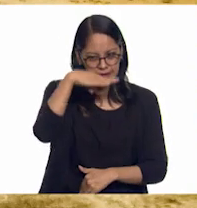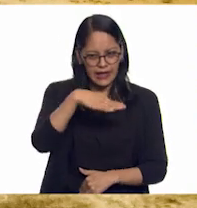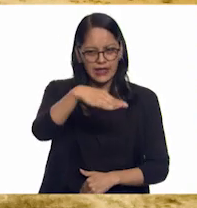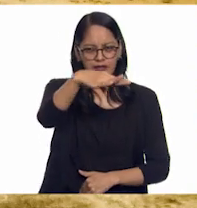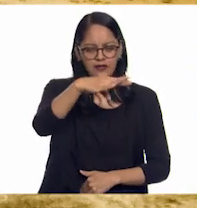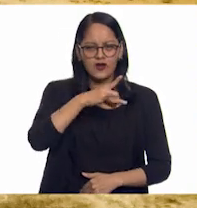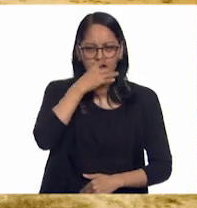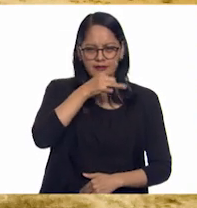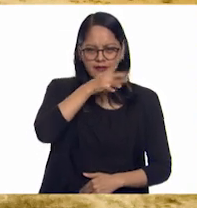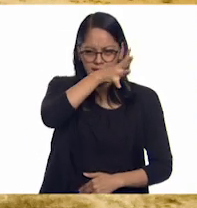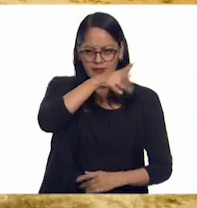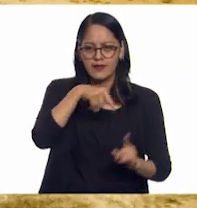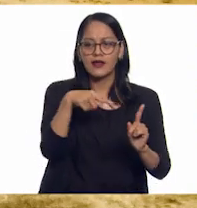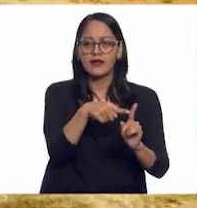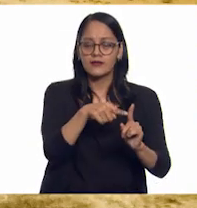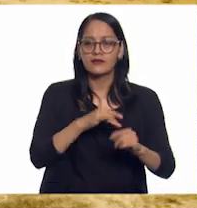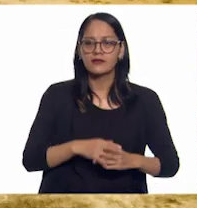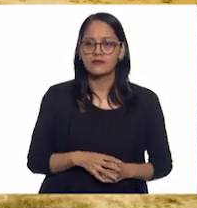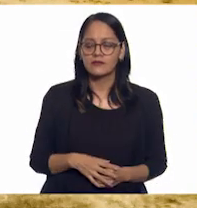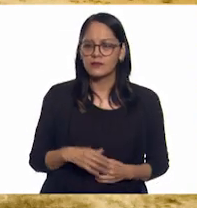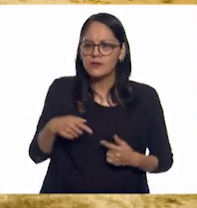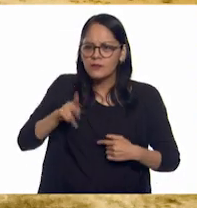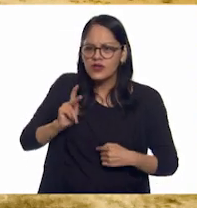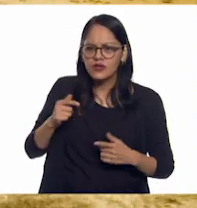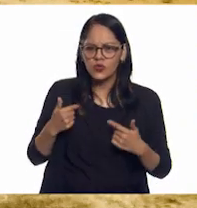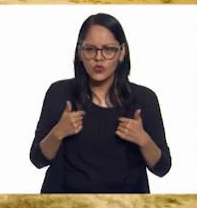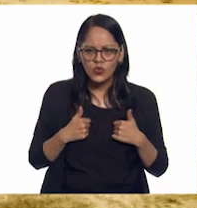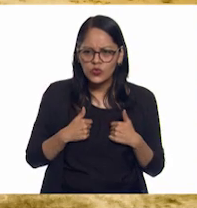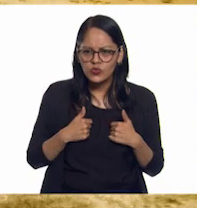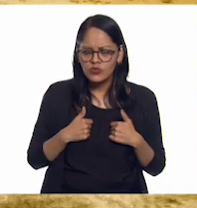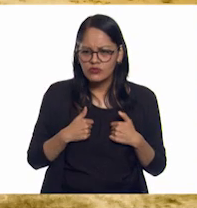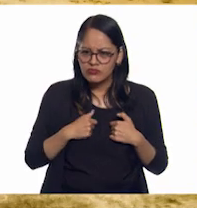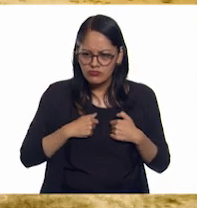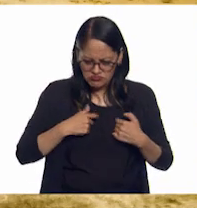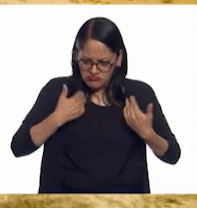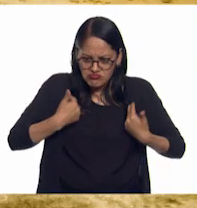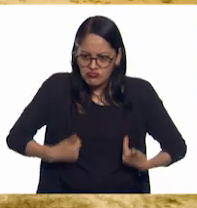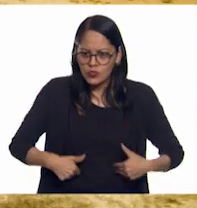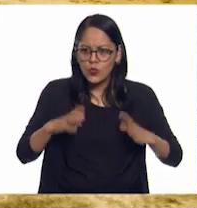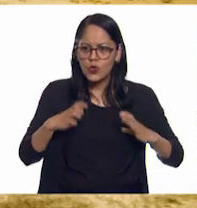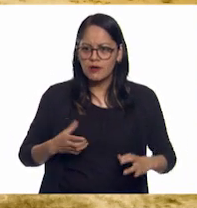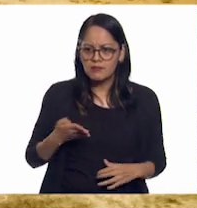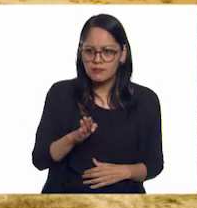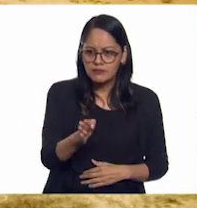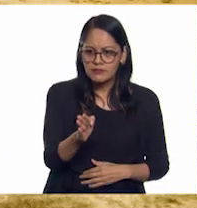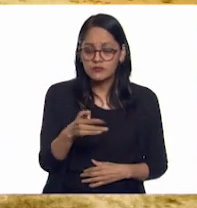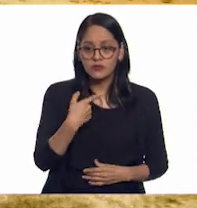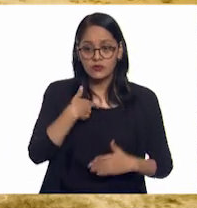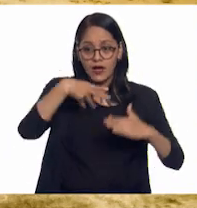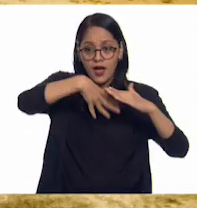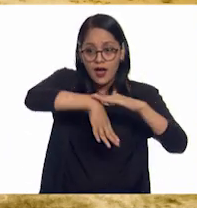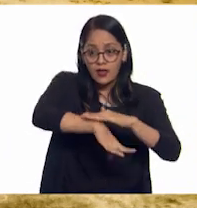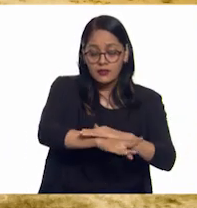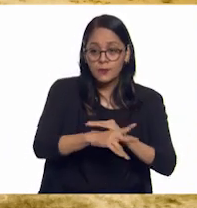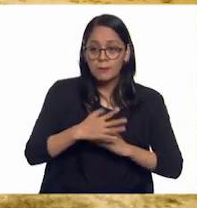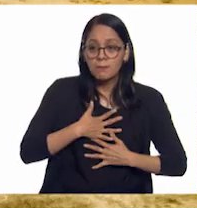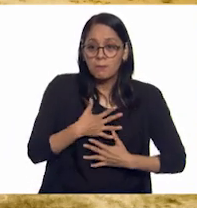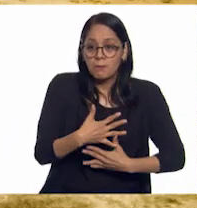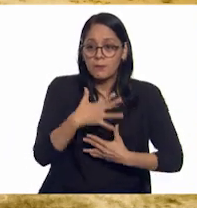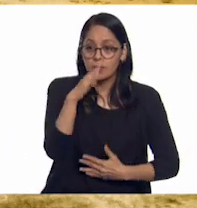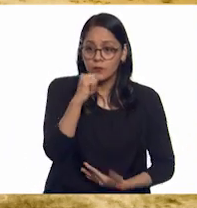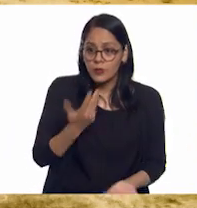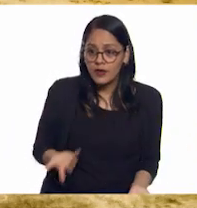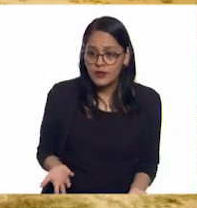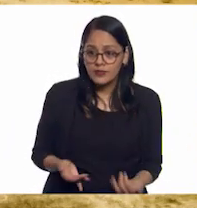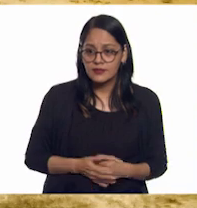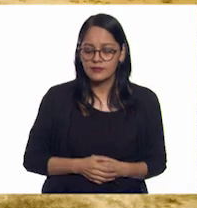Urakimataro contestó, ¡Pero yo no soy un pez! ¿Yo no puedo respirar en la profundidad del mar? La